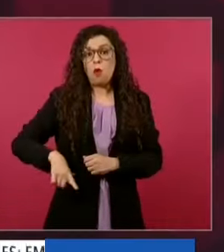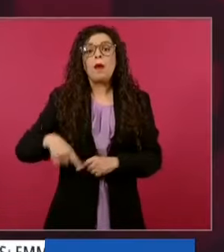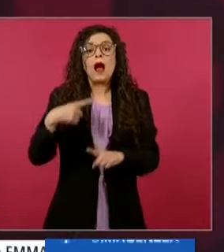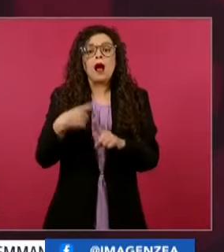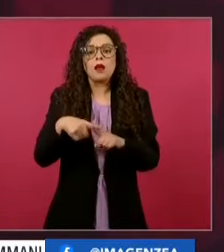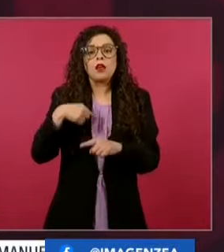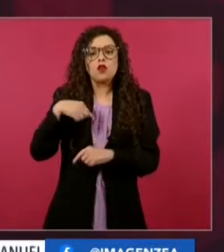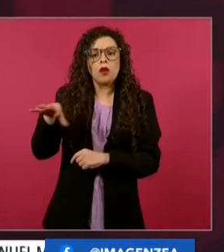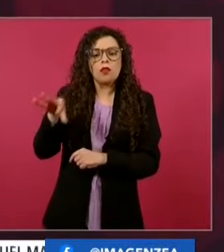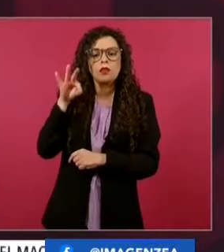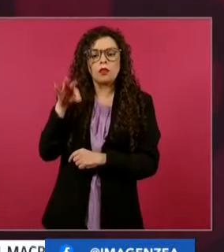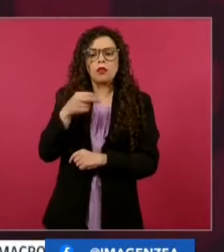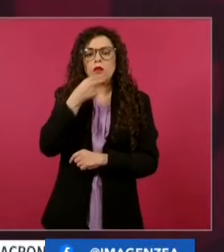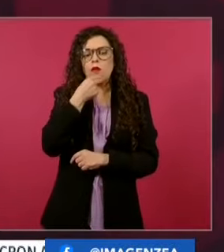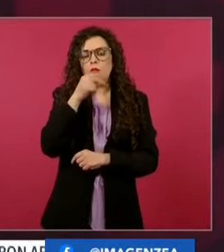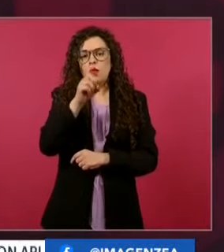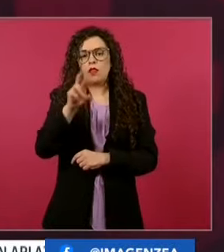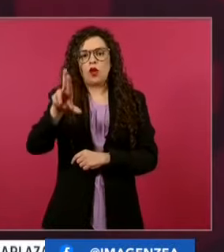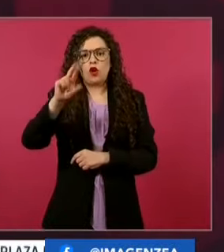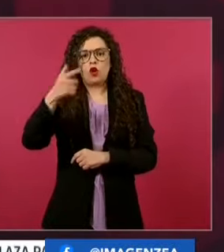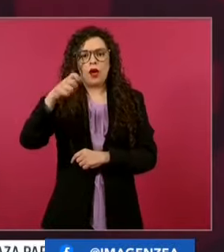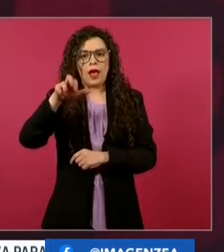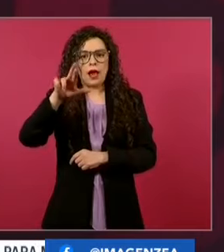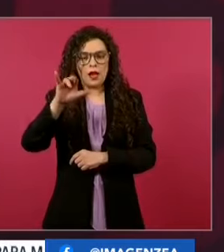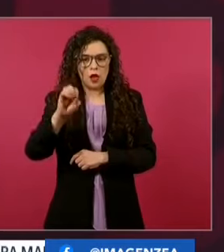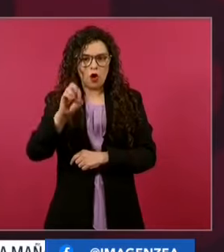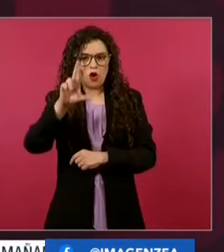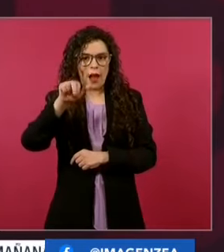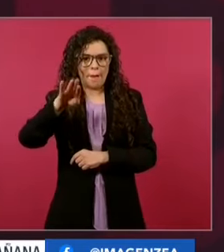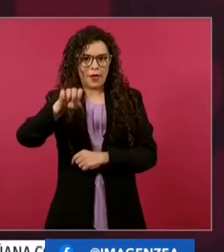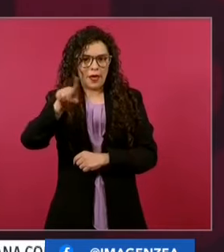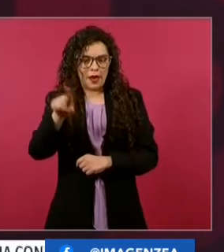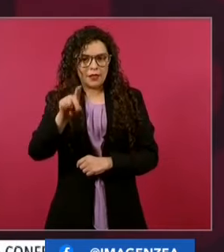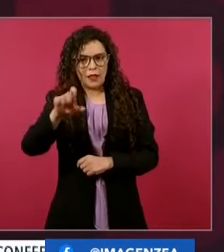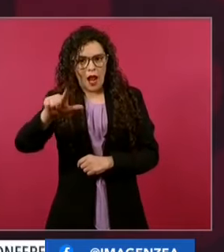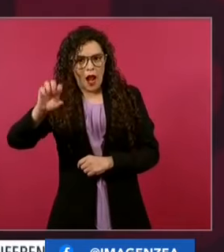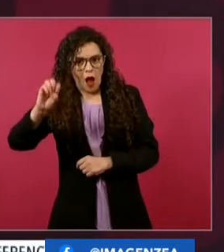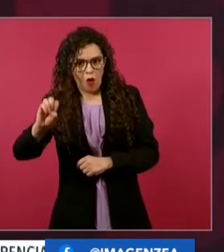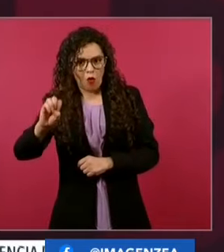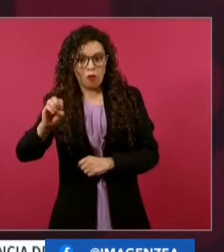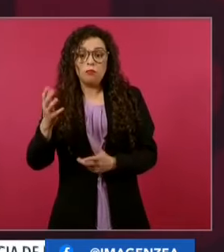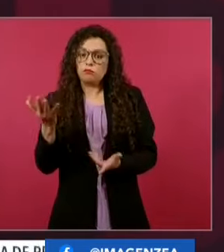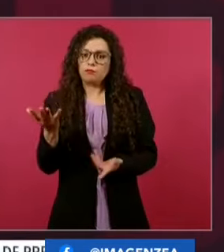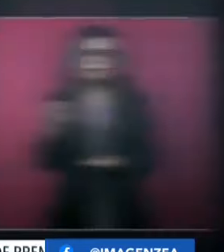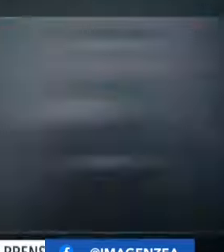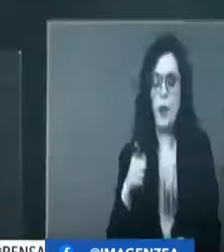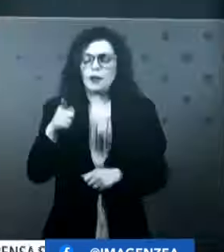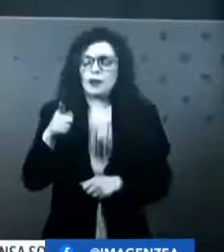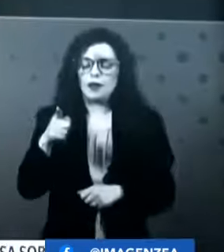doctor Rogelio Ramírez de la O, el actual secretario. Y eso facilita mucho hacia adelante.